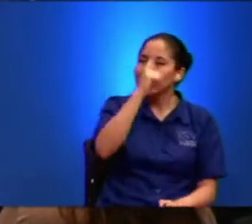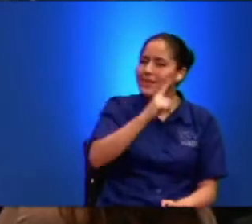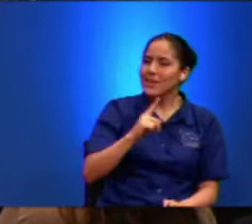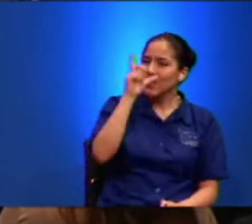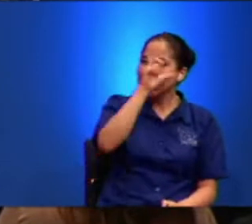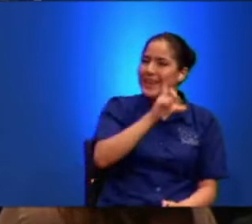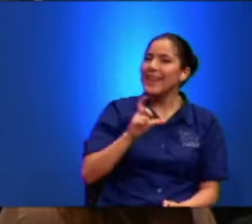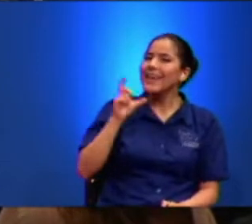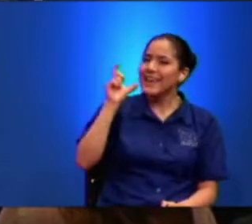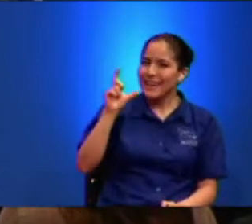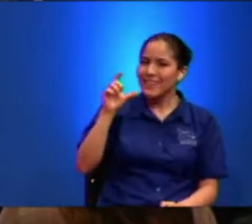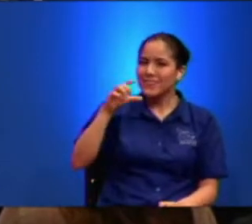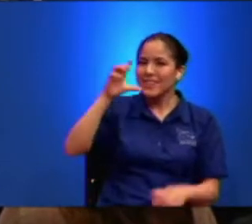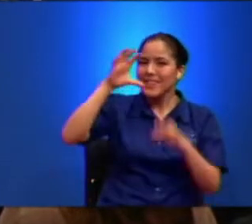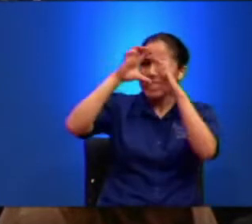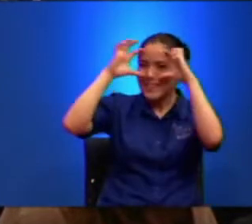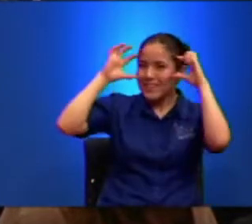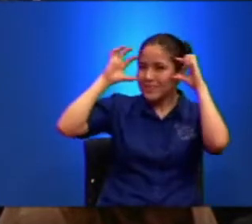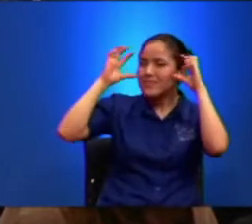La media cara Se le mira